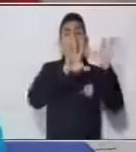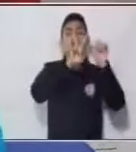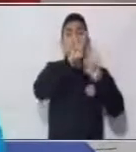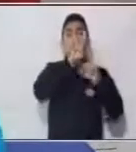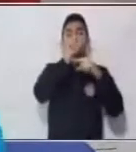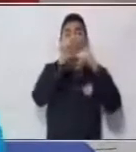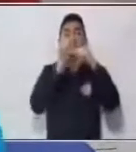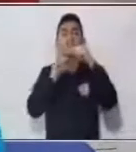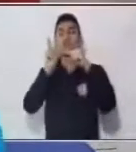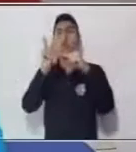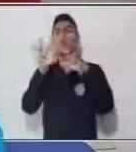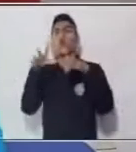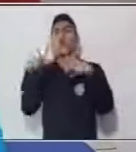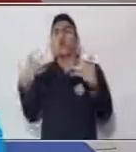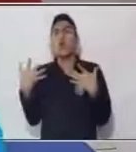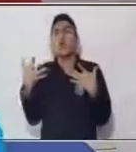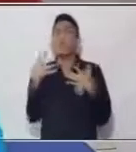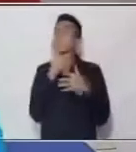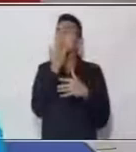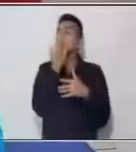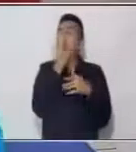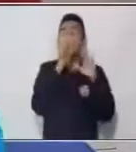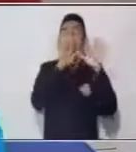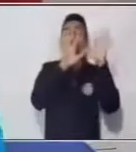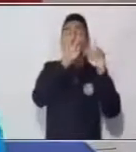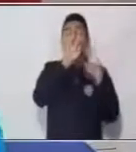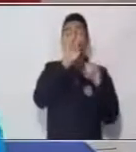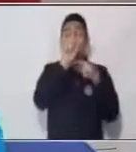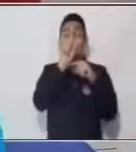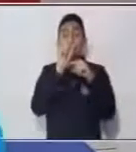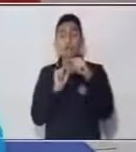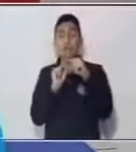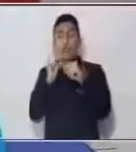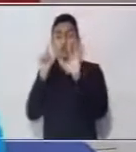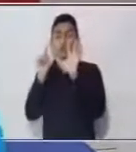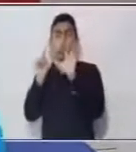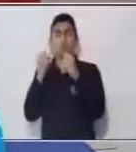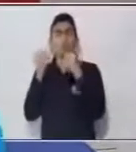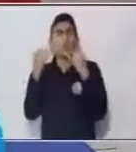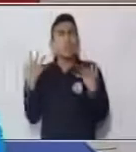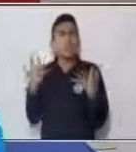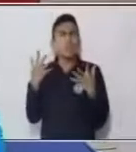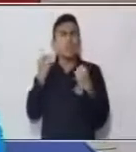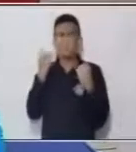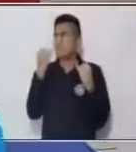6. ¿Cuántos 6 caben en 12?